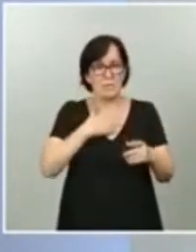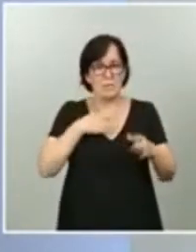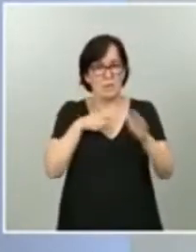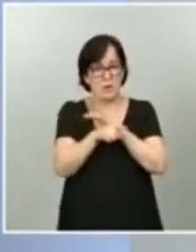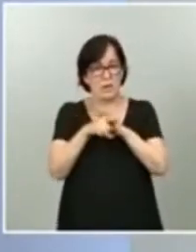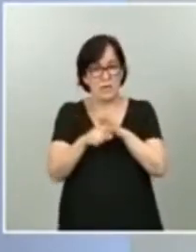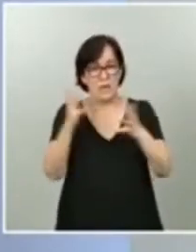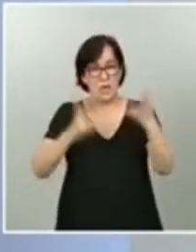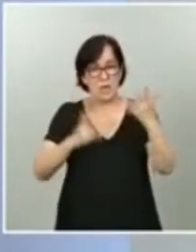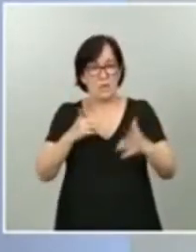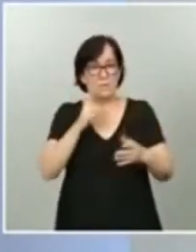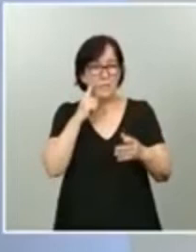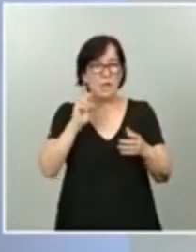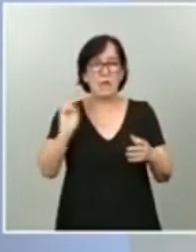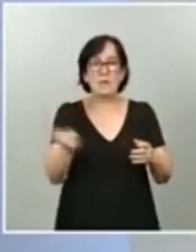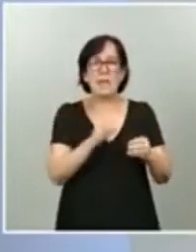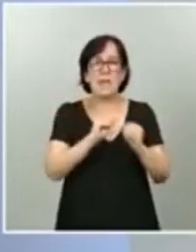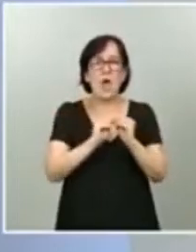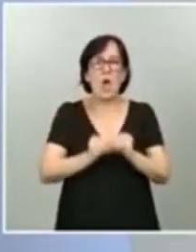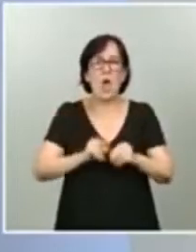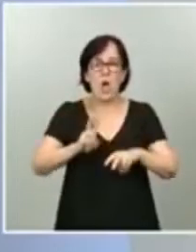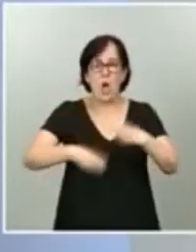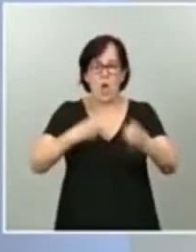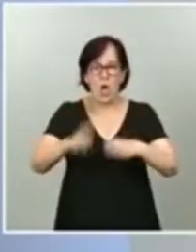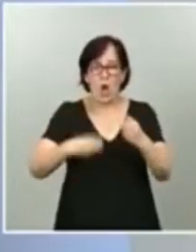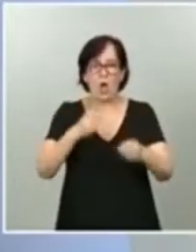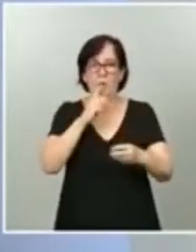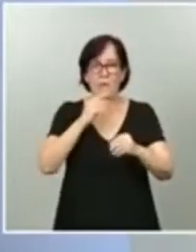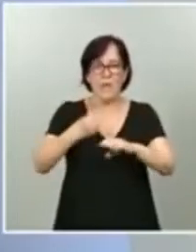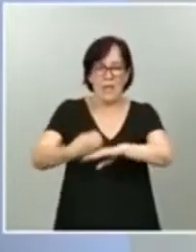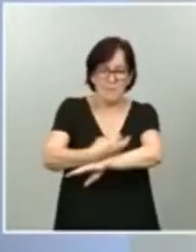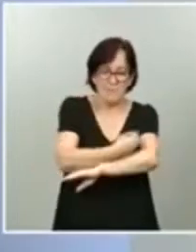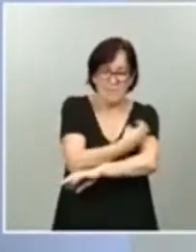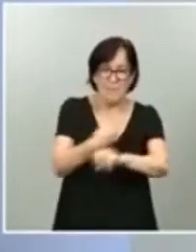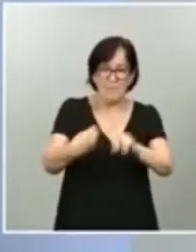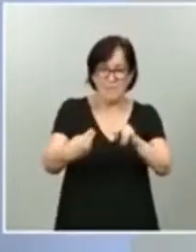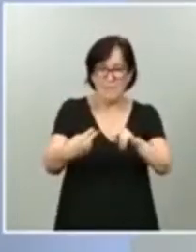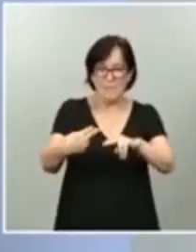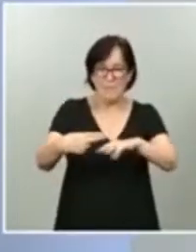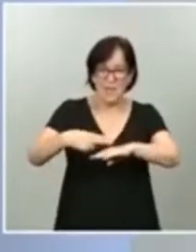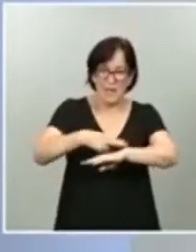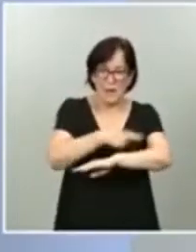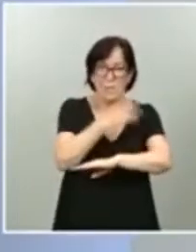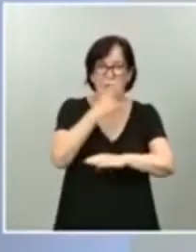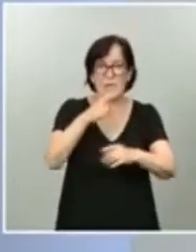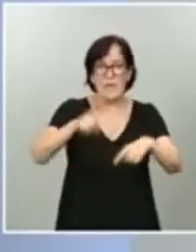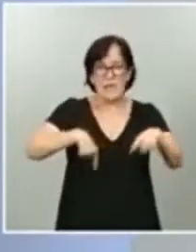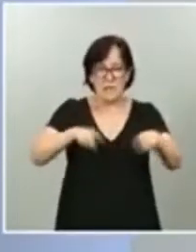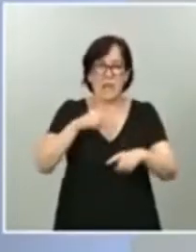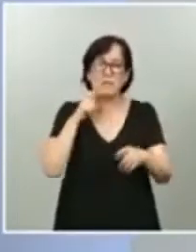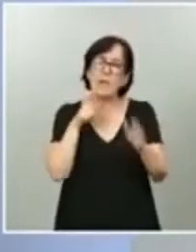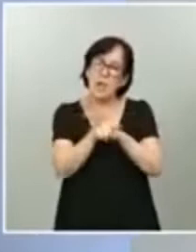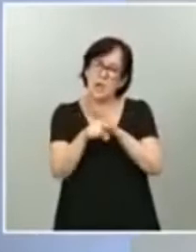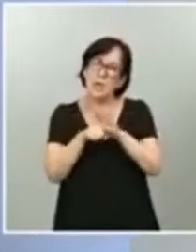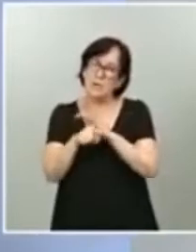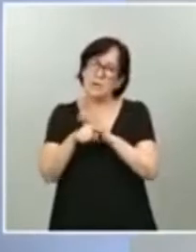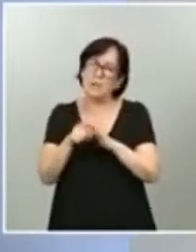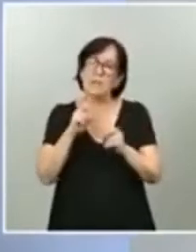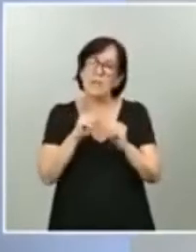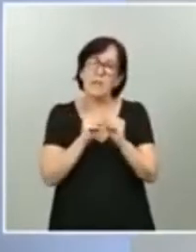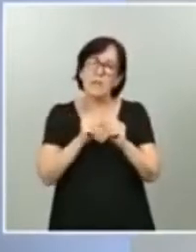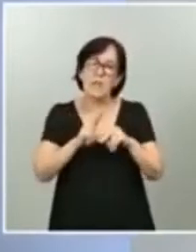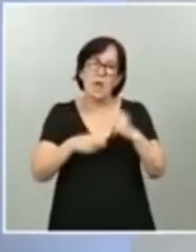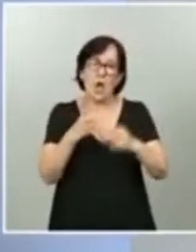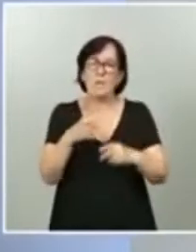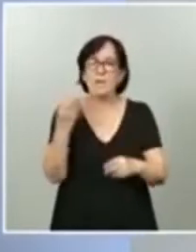una serie de obras ferroviarias y en carreteras, ya no tantas como en su tiempo, pero aún gestiona algunas de estas obras y necesitaba